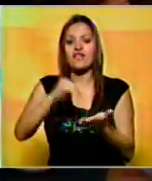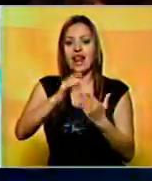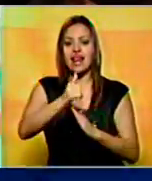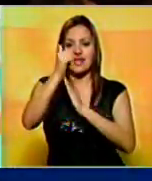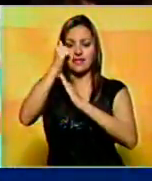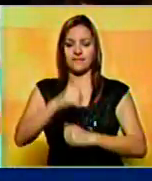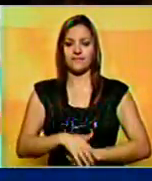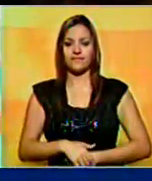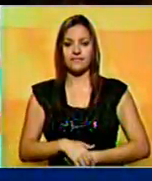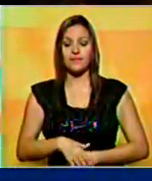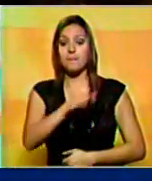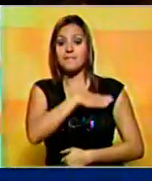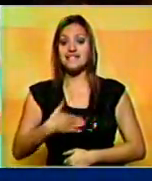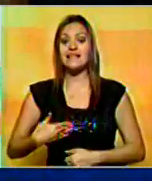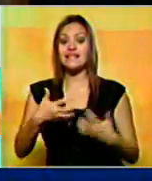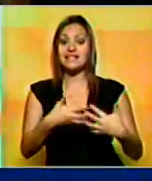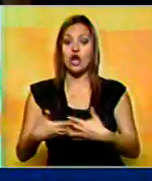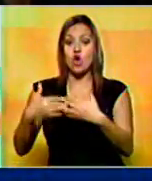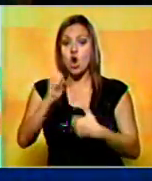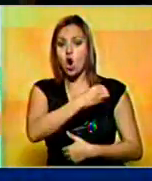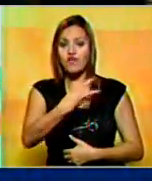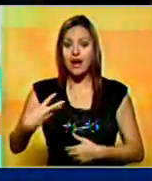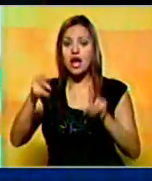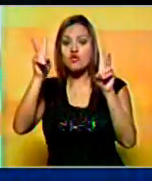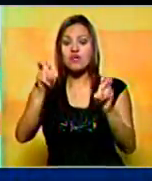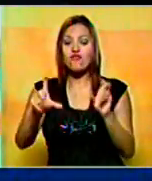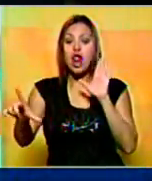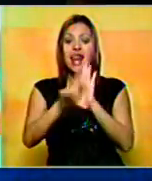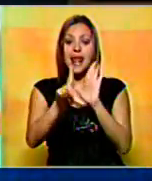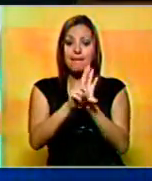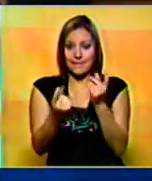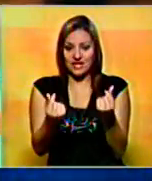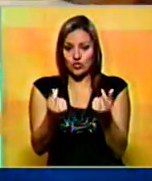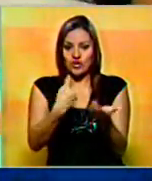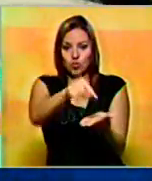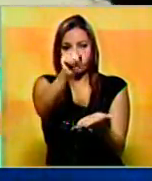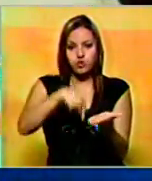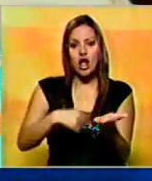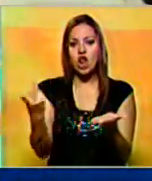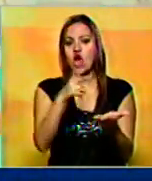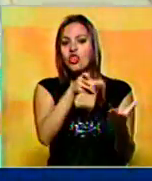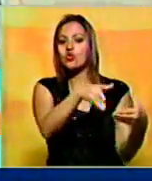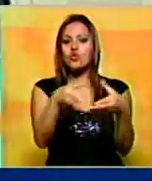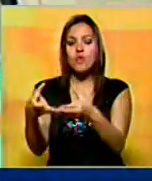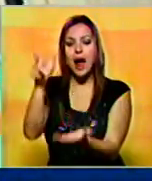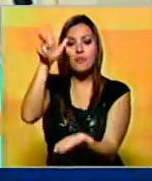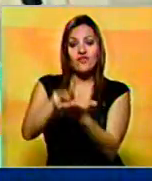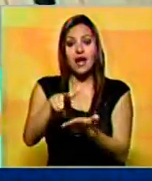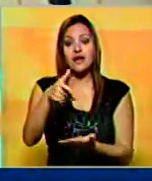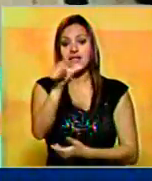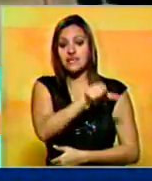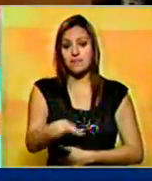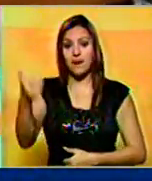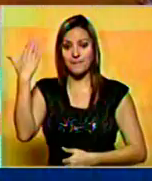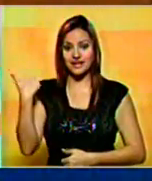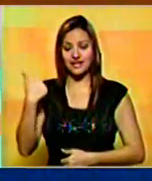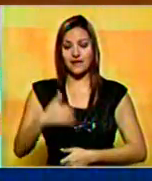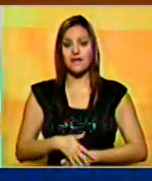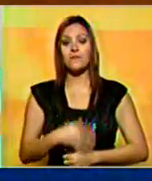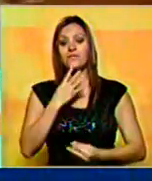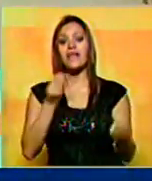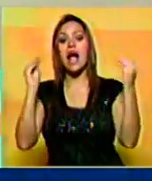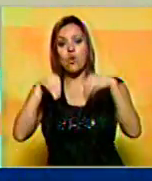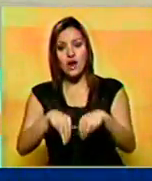Presidente de Estados Unidos, Barack Obama, firmó la ley presupuestaria bipartidista aprobada por el Senado la semana pasada. El acuerdo